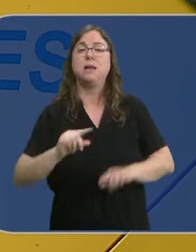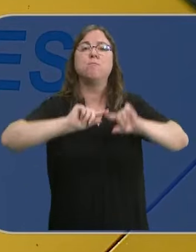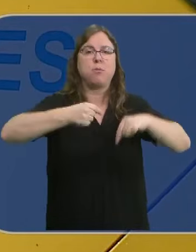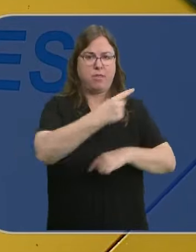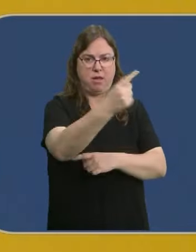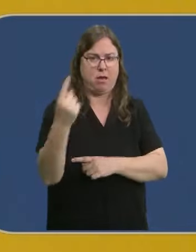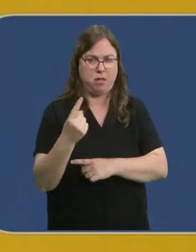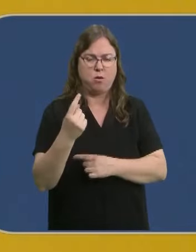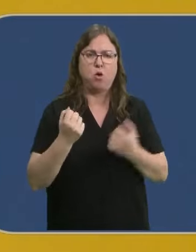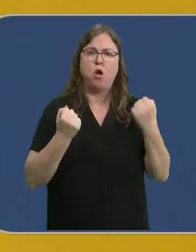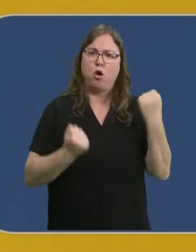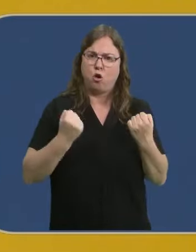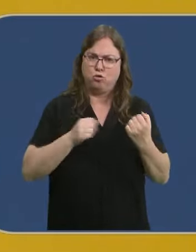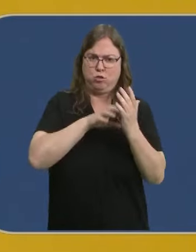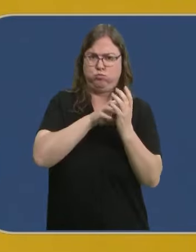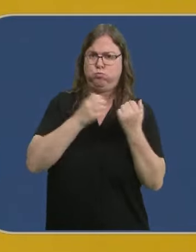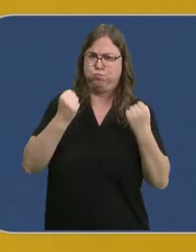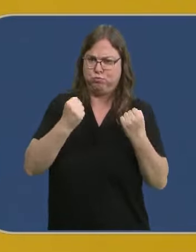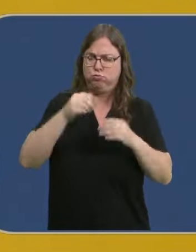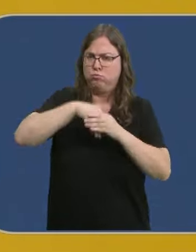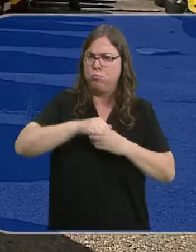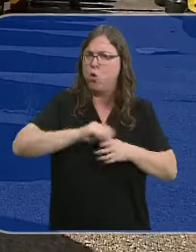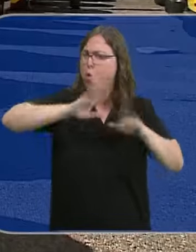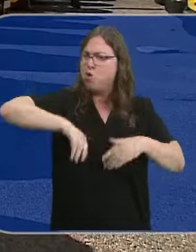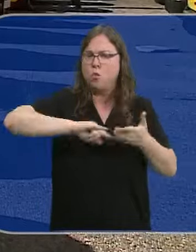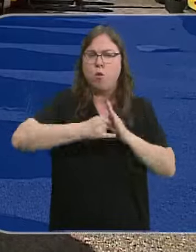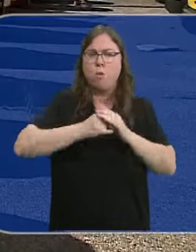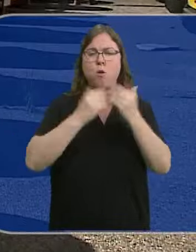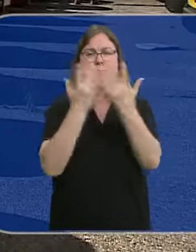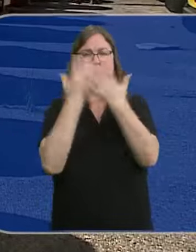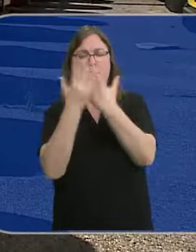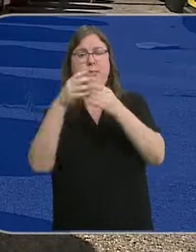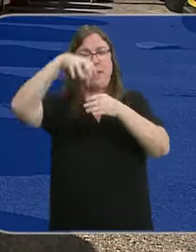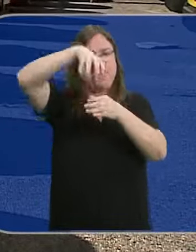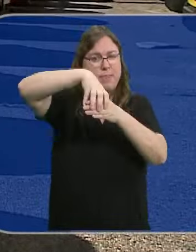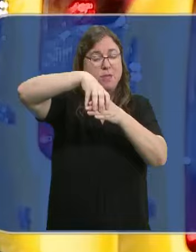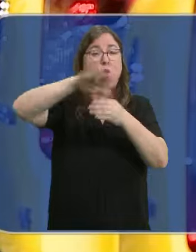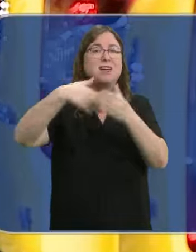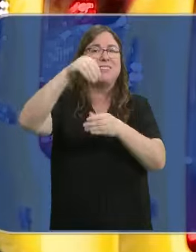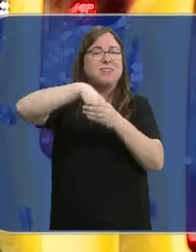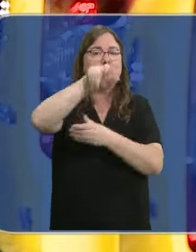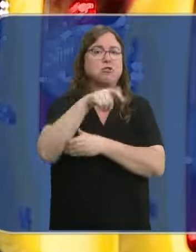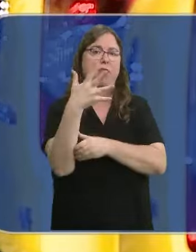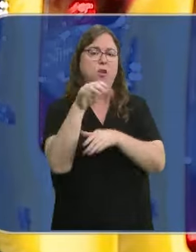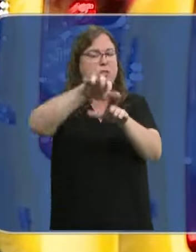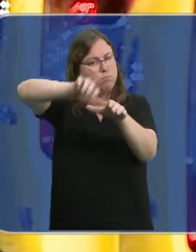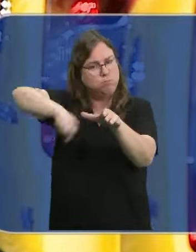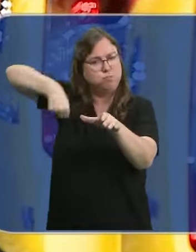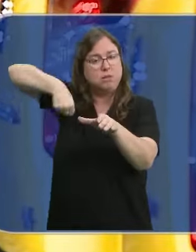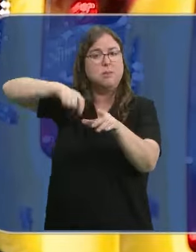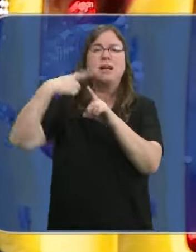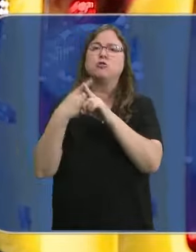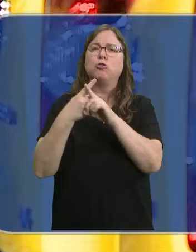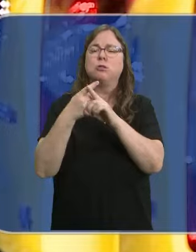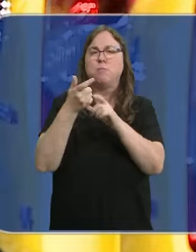trata de coches potentes, bien equipados, de última generación, con cabina mixta, que puede transportar hasta cinco personas y también equipos de